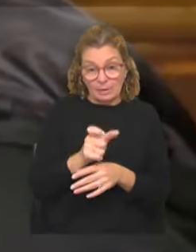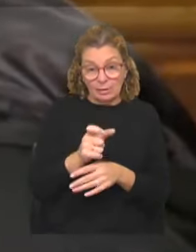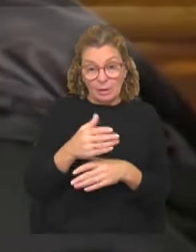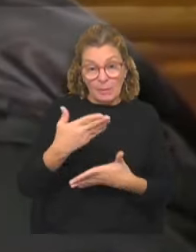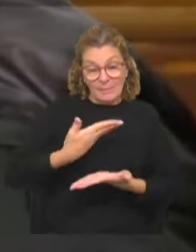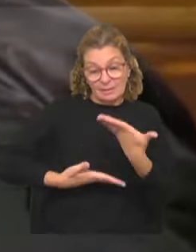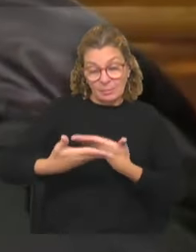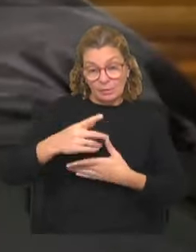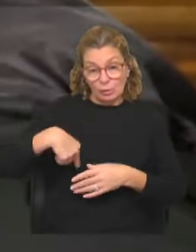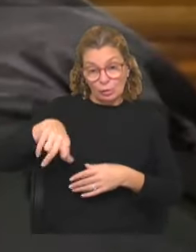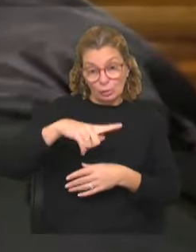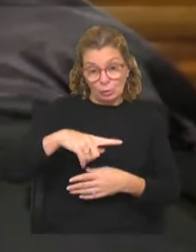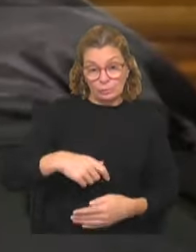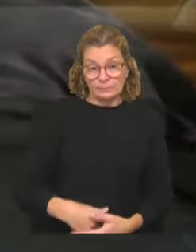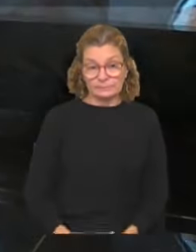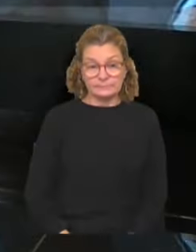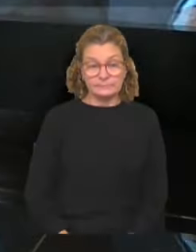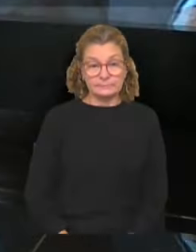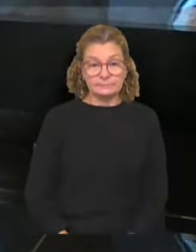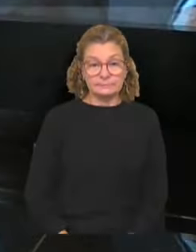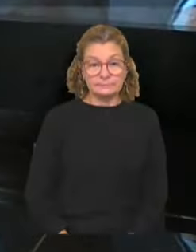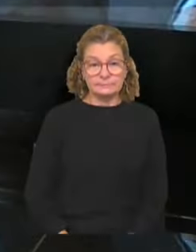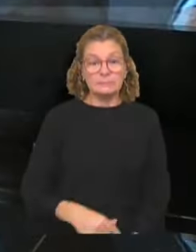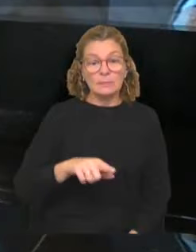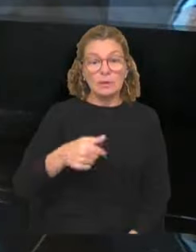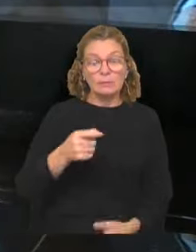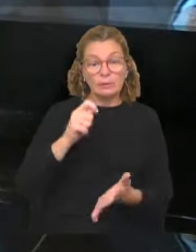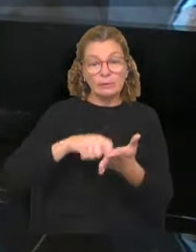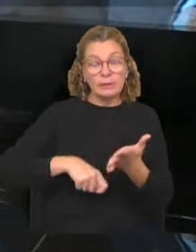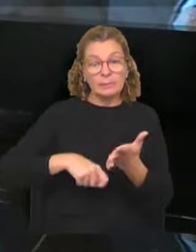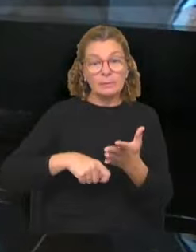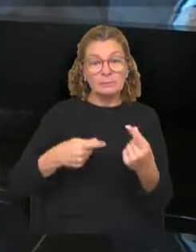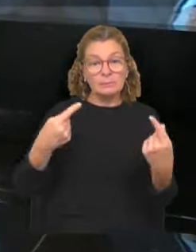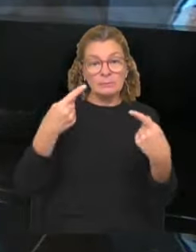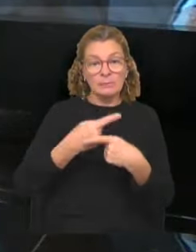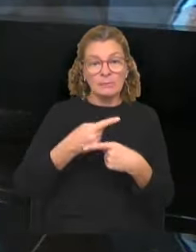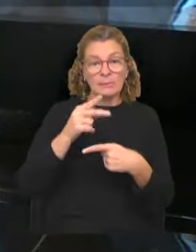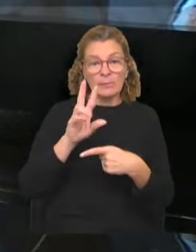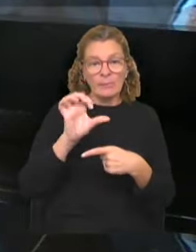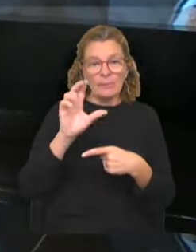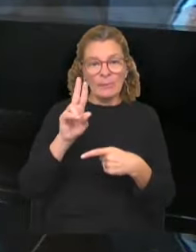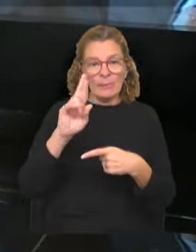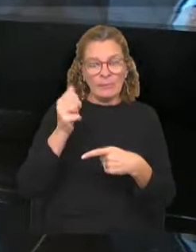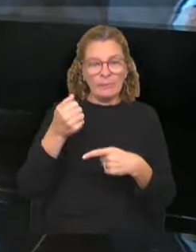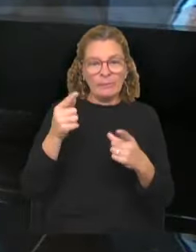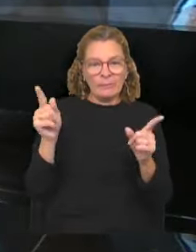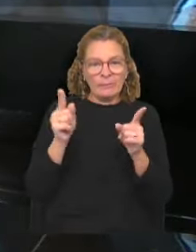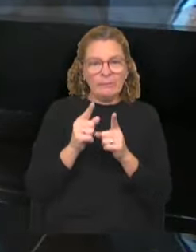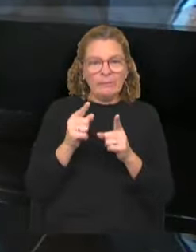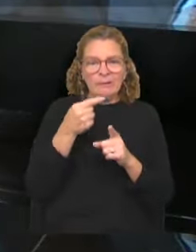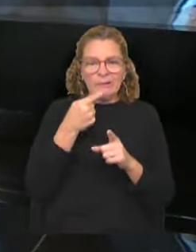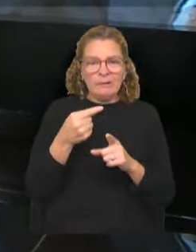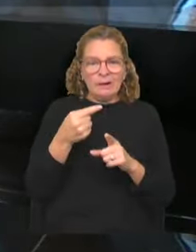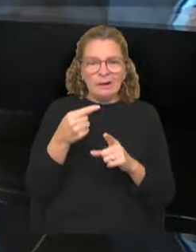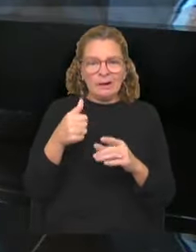participación del pueblo. Y la otra recolección de firmas contra la usura, bueno, así se sintetiza esa iniciativa.